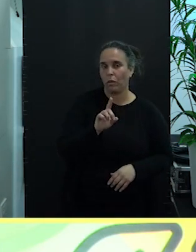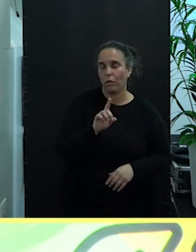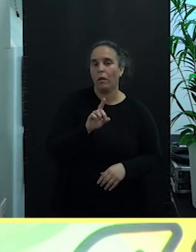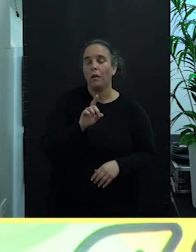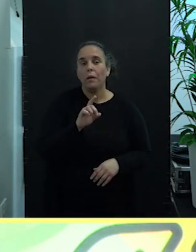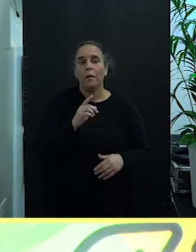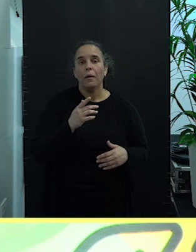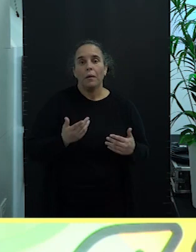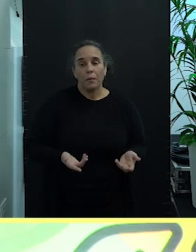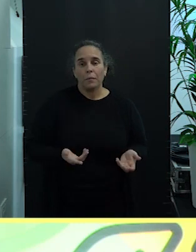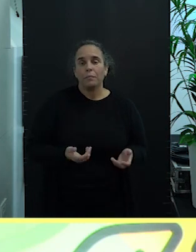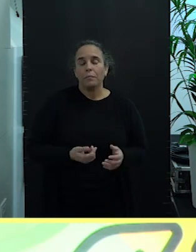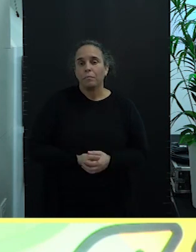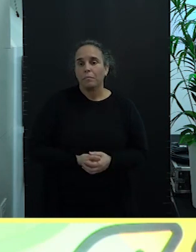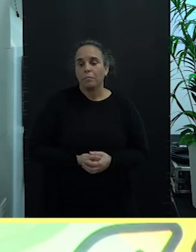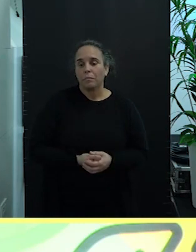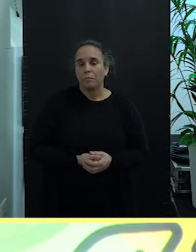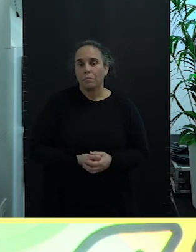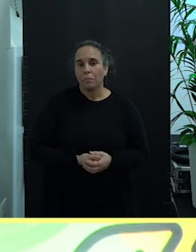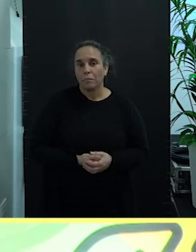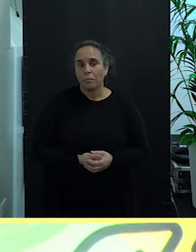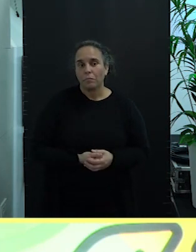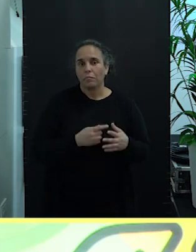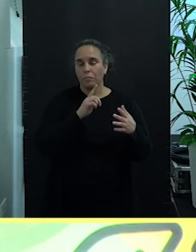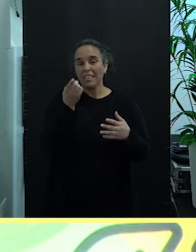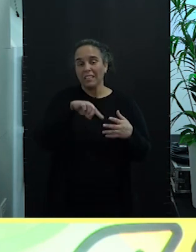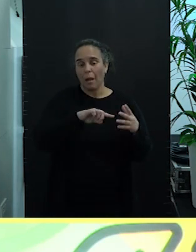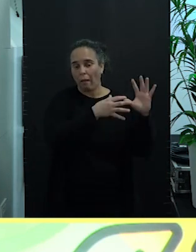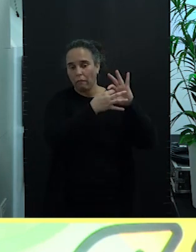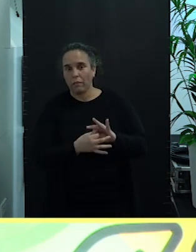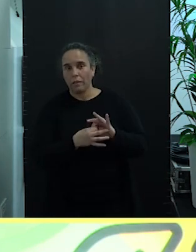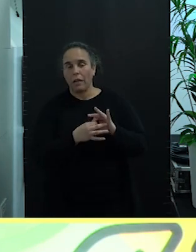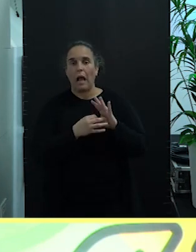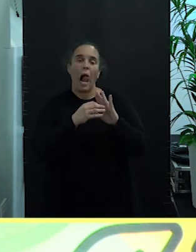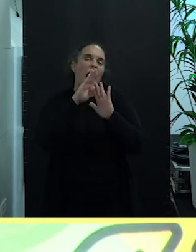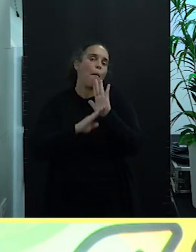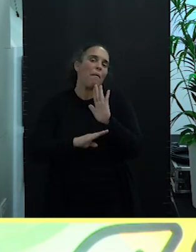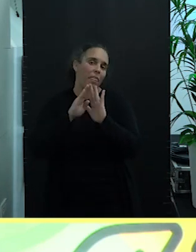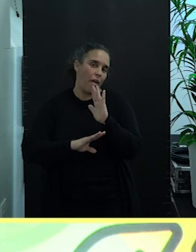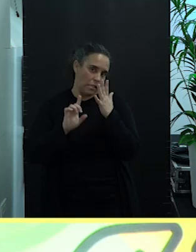Y ahí entraríamos en el eje 6, o en la medida 6, perdón,